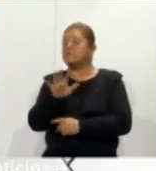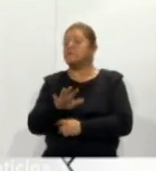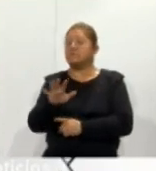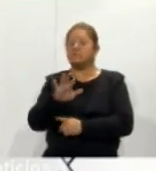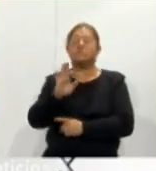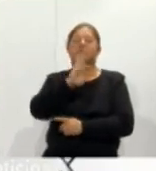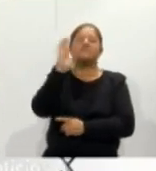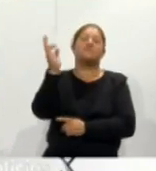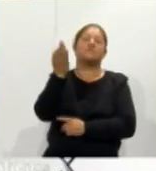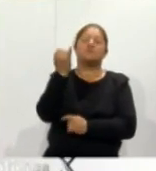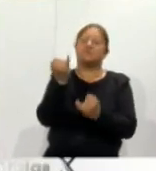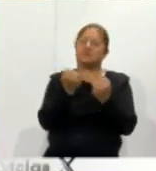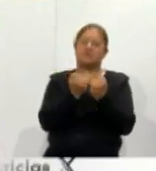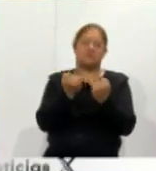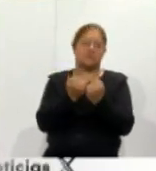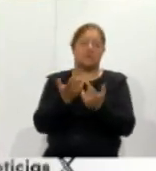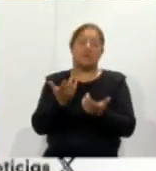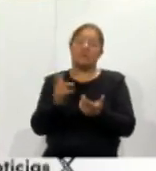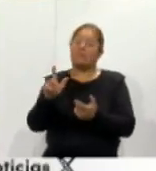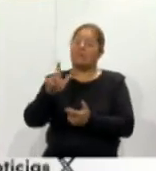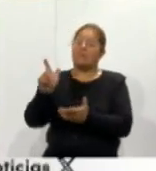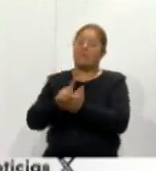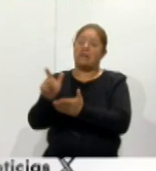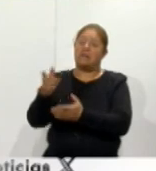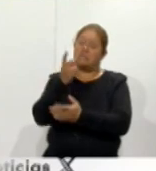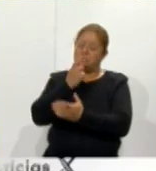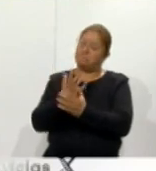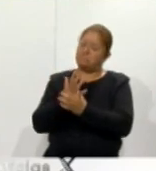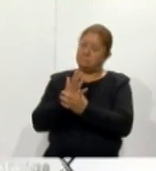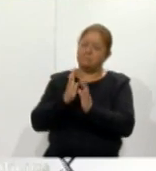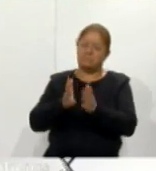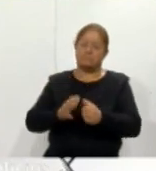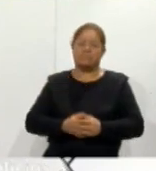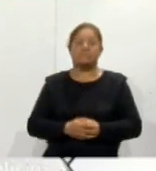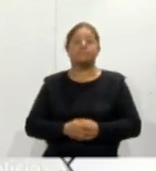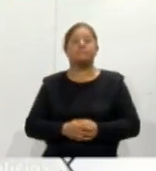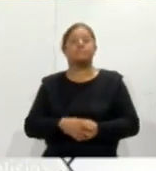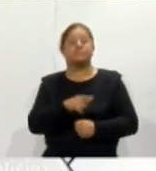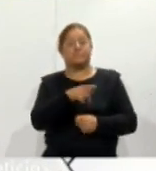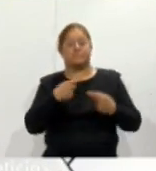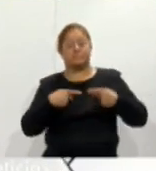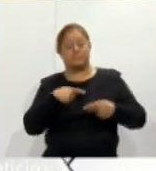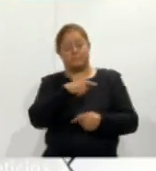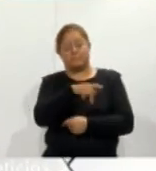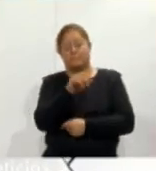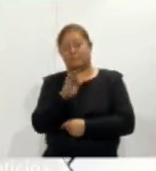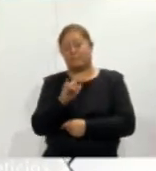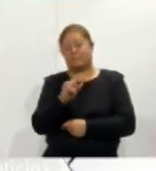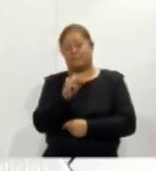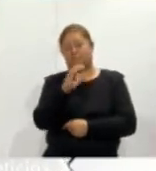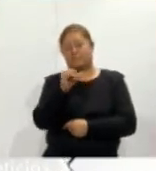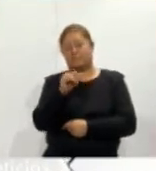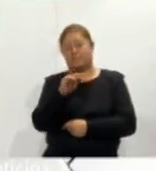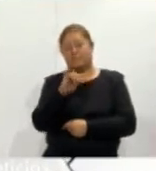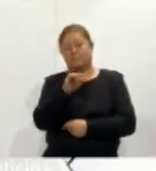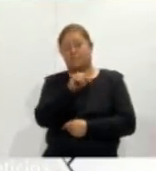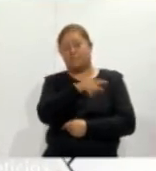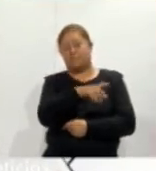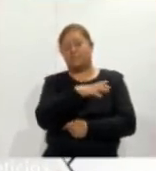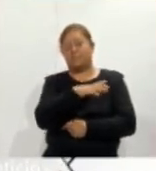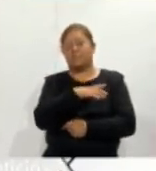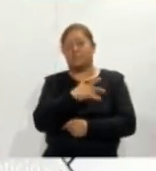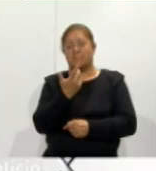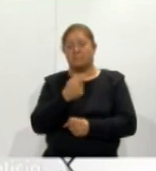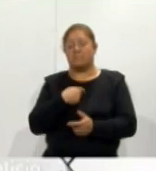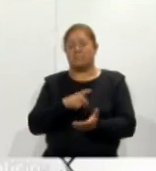como federales cuando lo determine la ley. La persona titular de la Fiscalía se elegirá a partir de una eterna propuesta por él